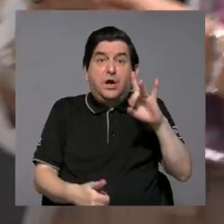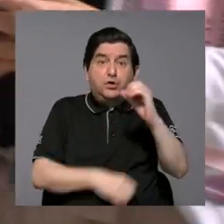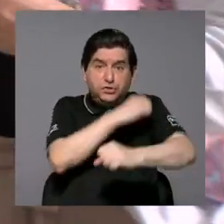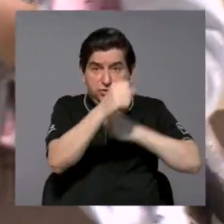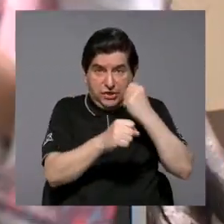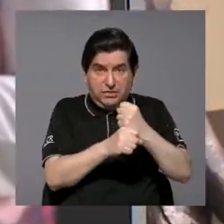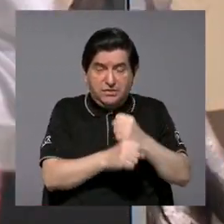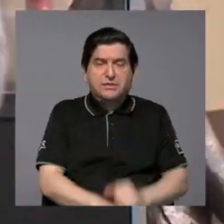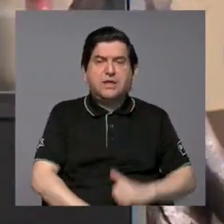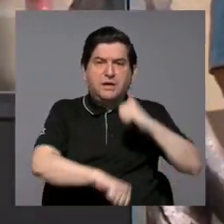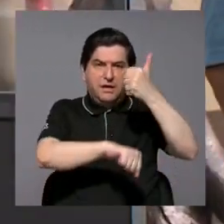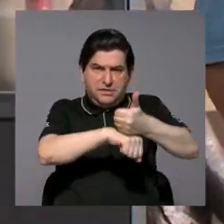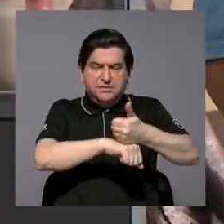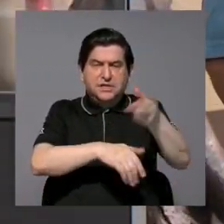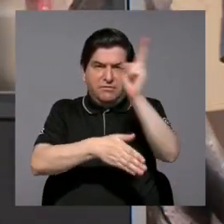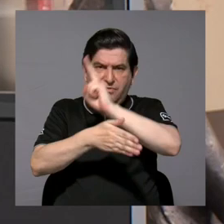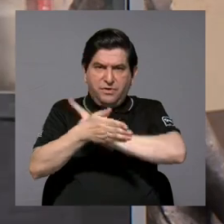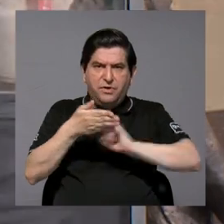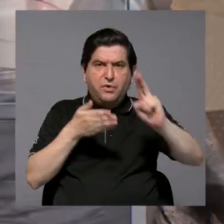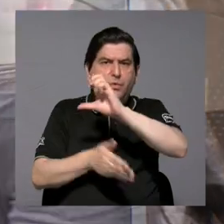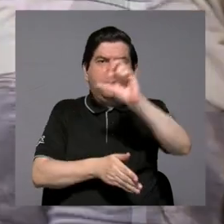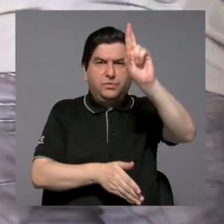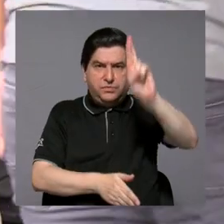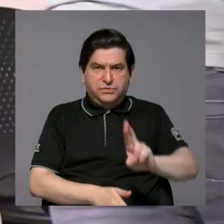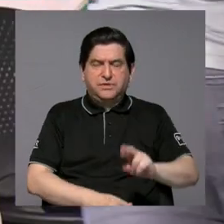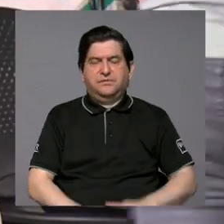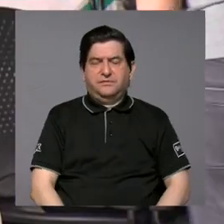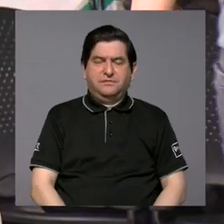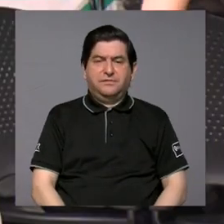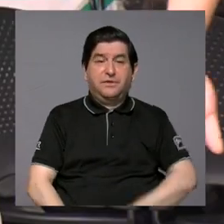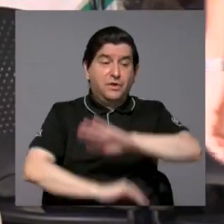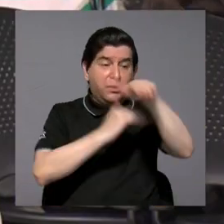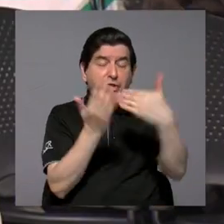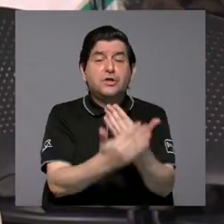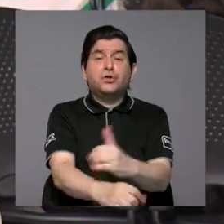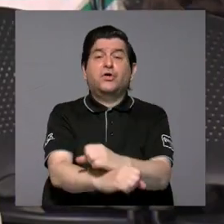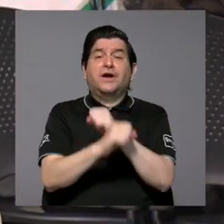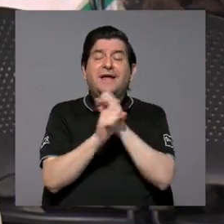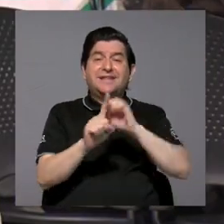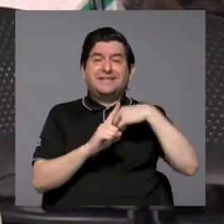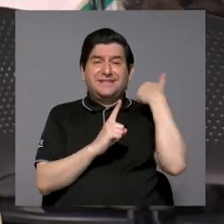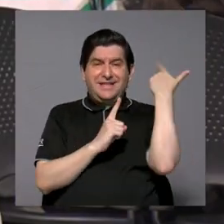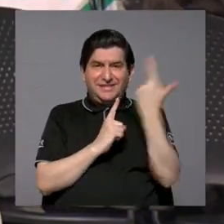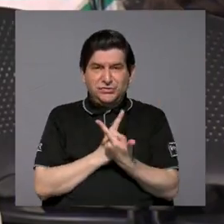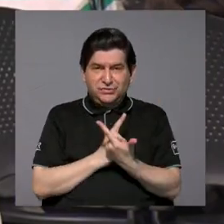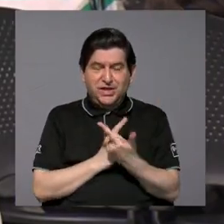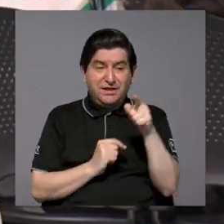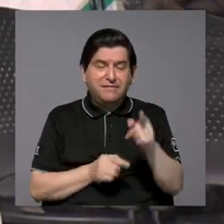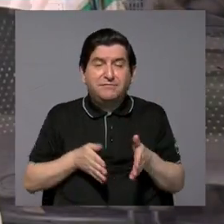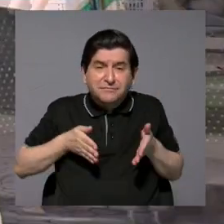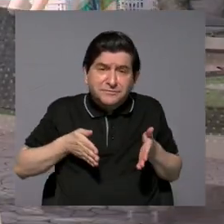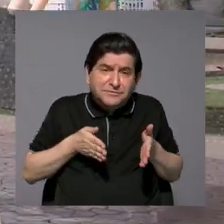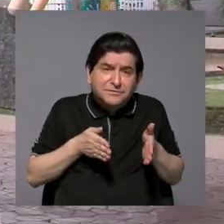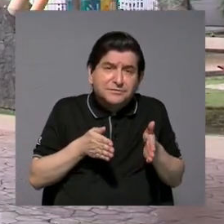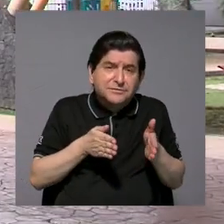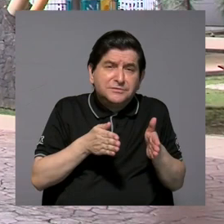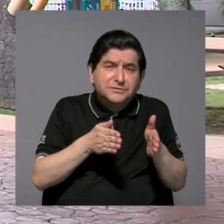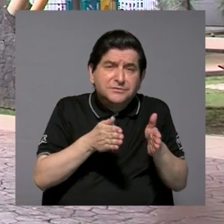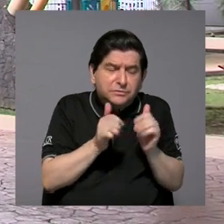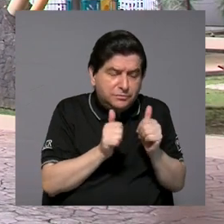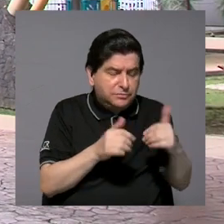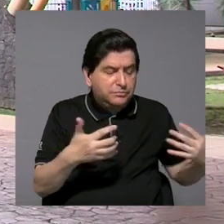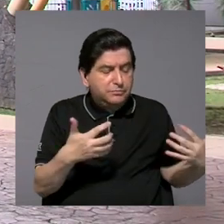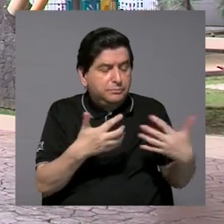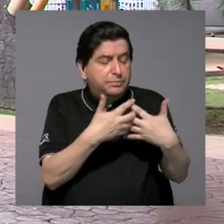crea la Universidad de Costa Rica. En fin, todas las garantías sociales y ese es el rumbo que lo viene a